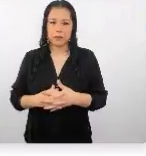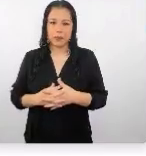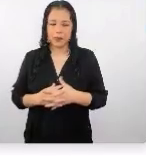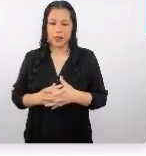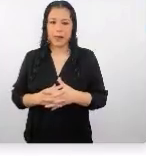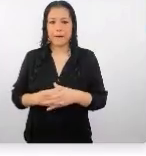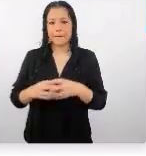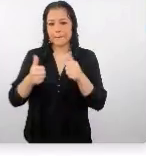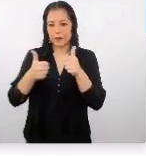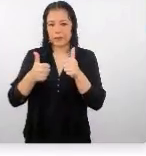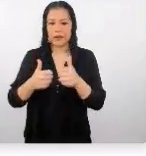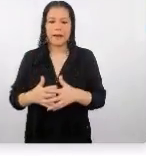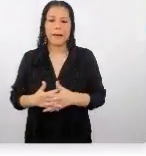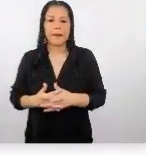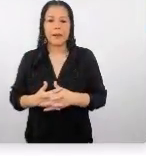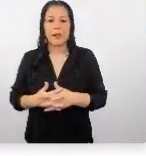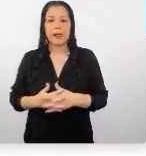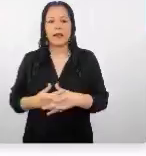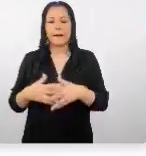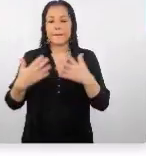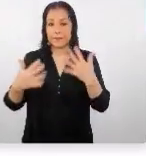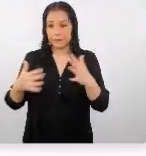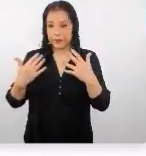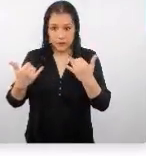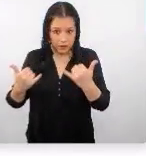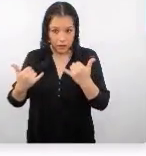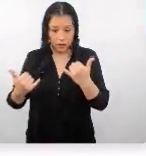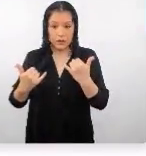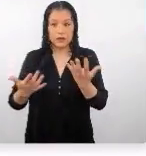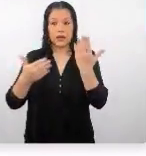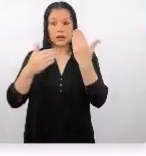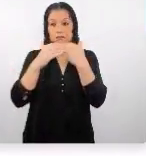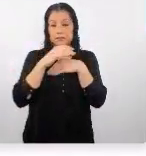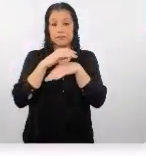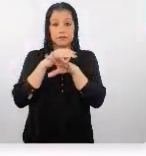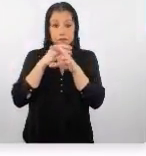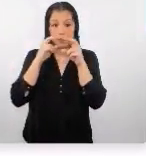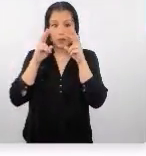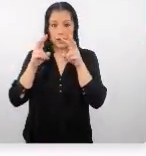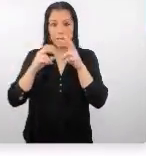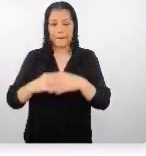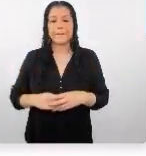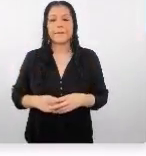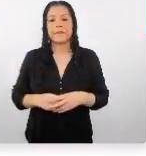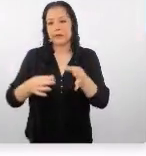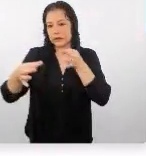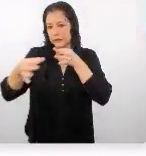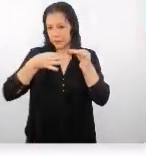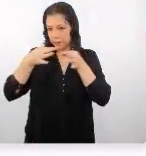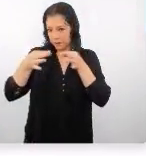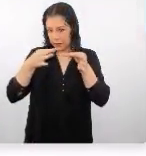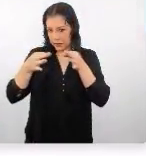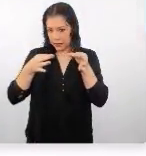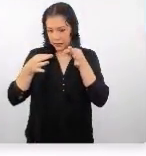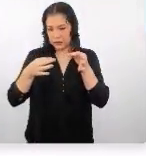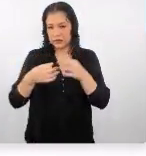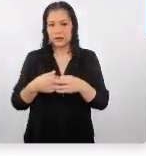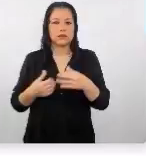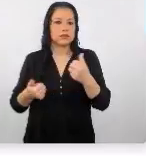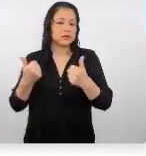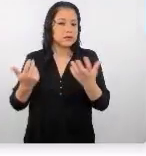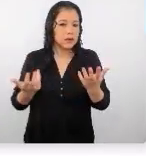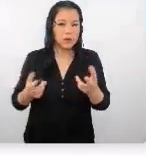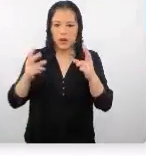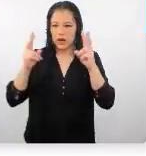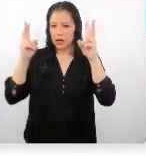ok bueno ya que hemos ahorita entrado ya les he dado un poco más sobre lo que viene a ser el